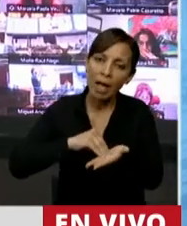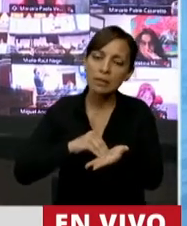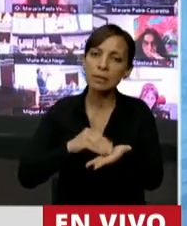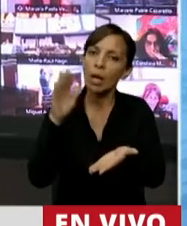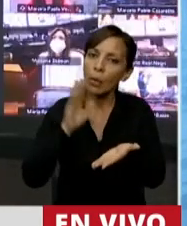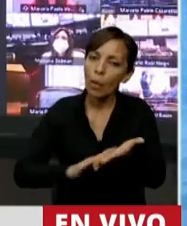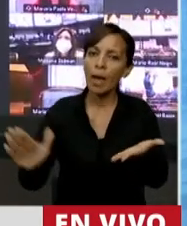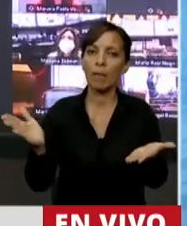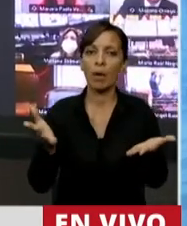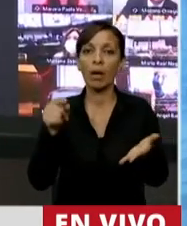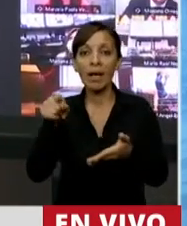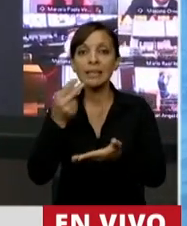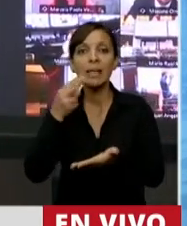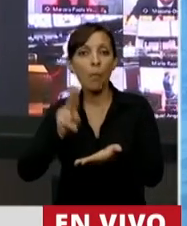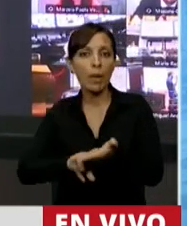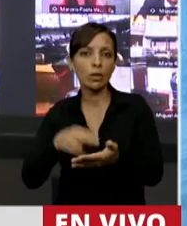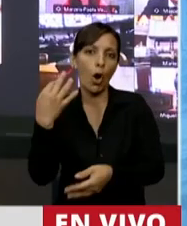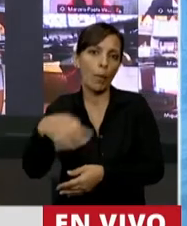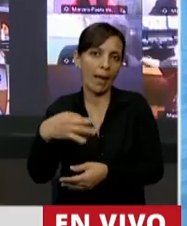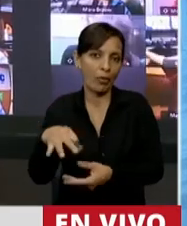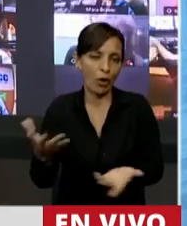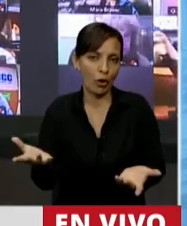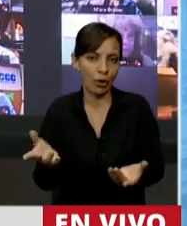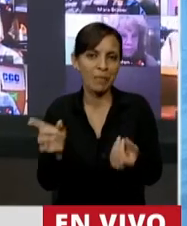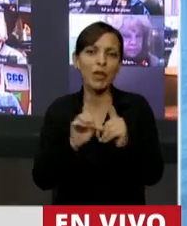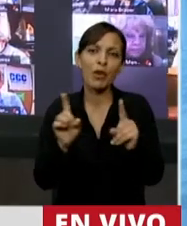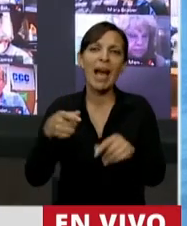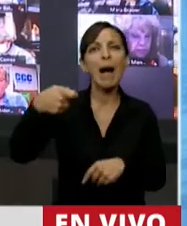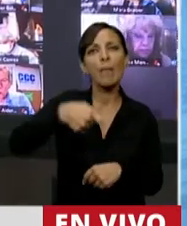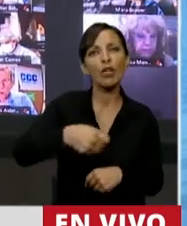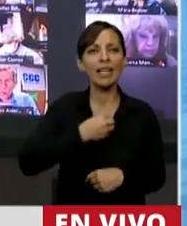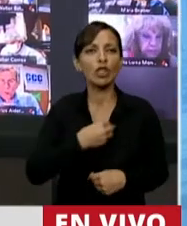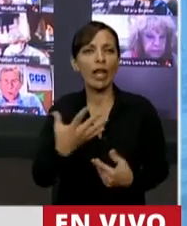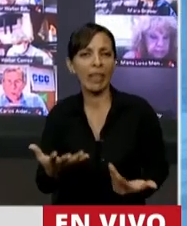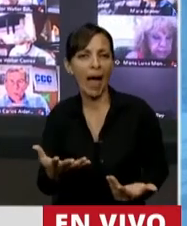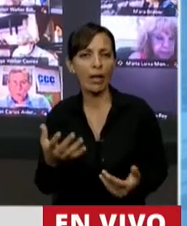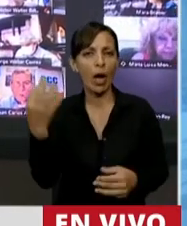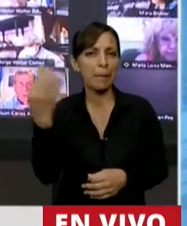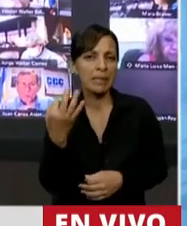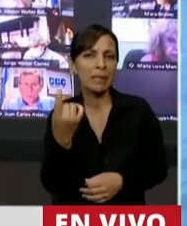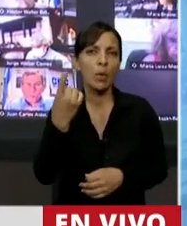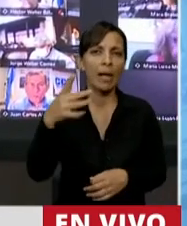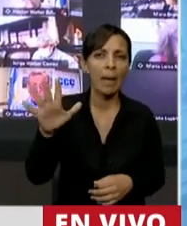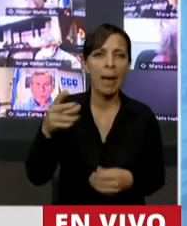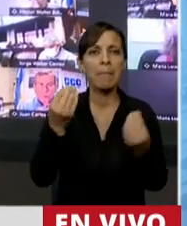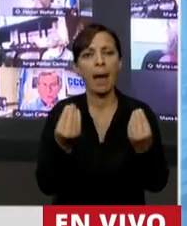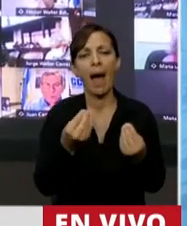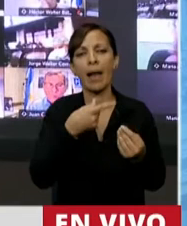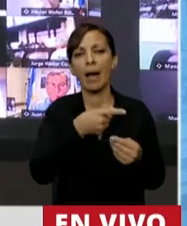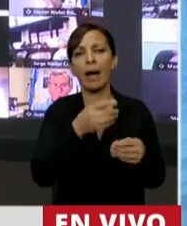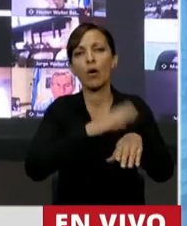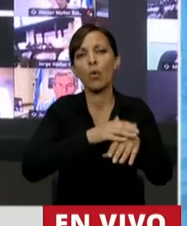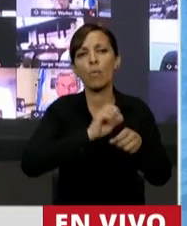Un impuesto que obviamente es obligatorio. No es un aporte solidario y extraordinario para ayudar a morigerar los